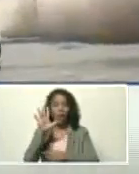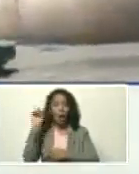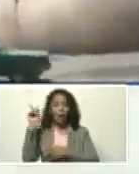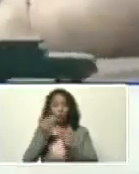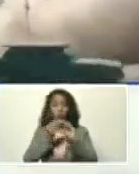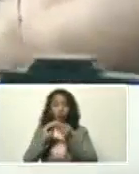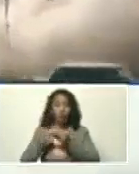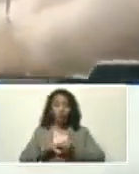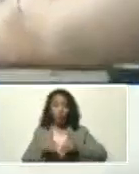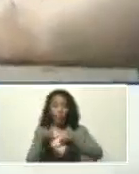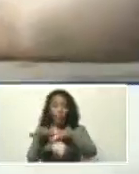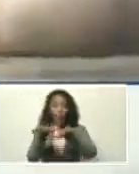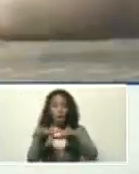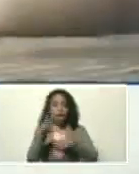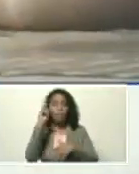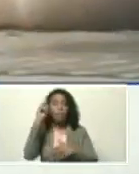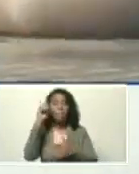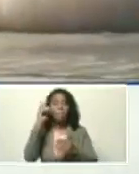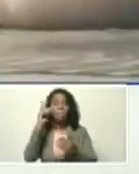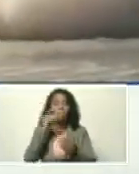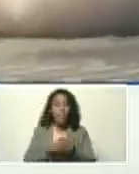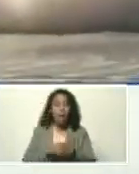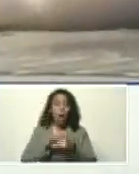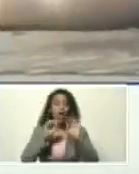es una edificación, de 1880,